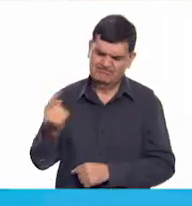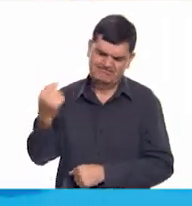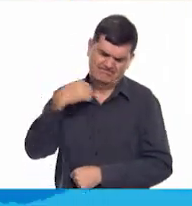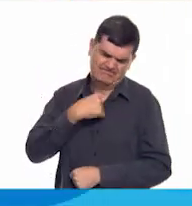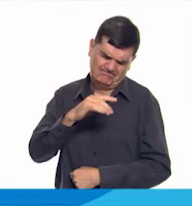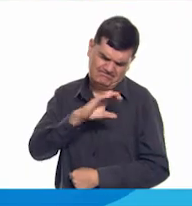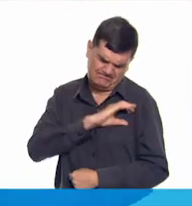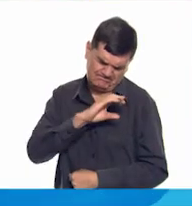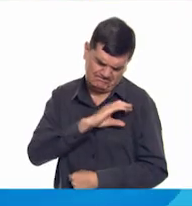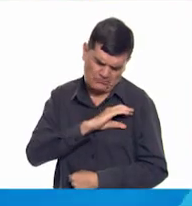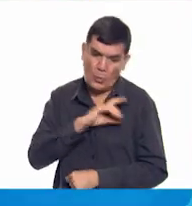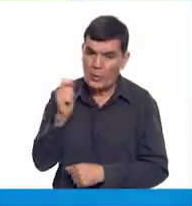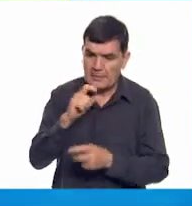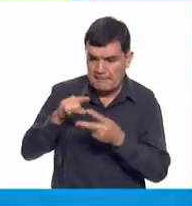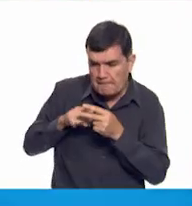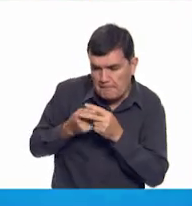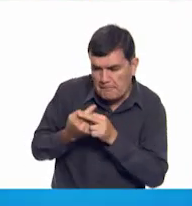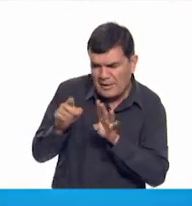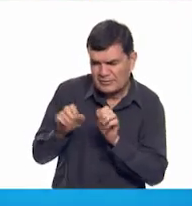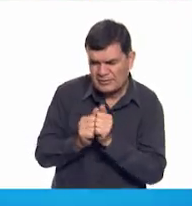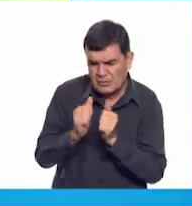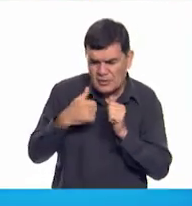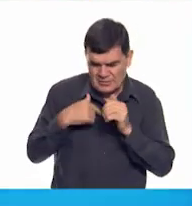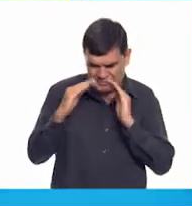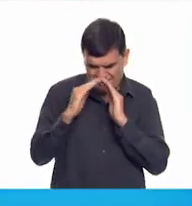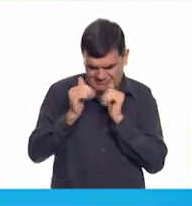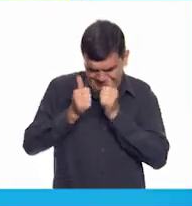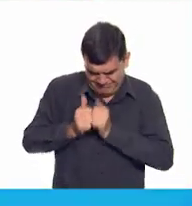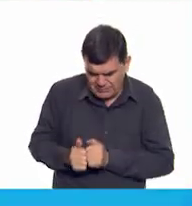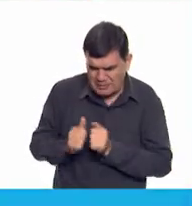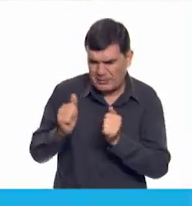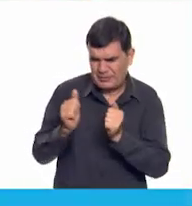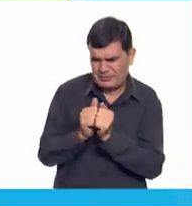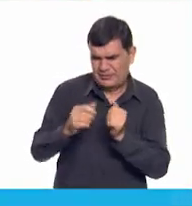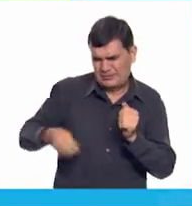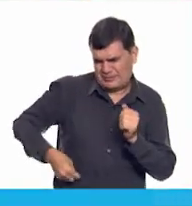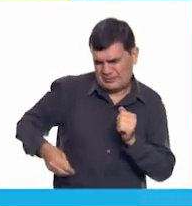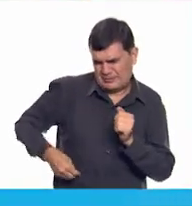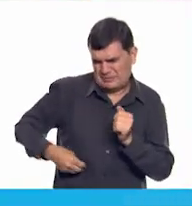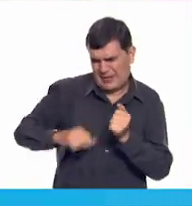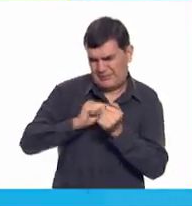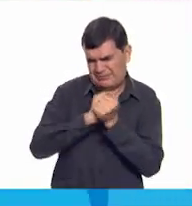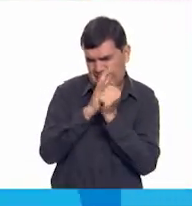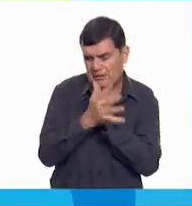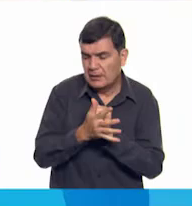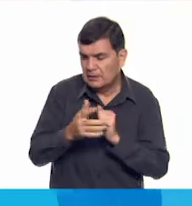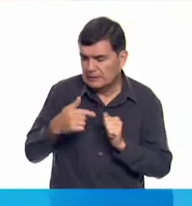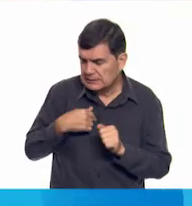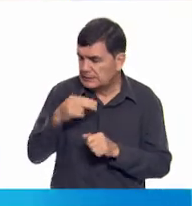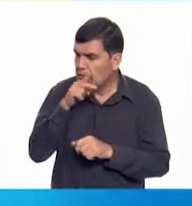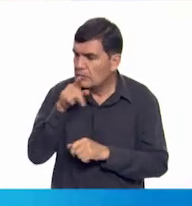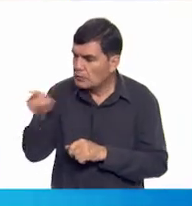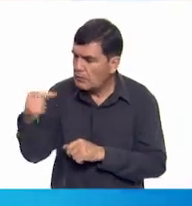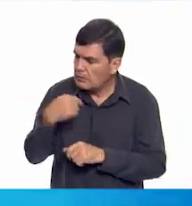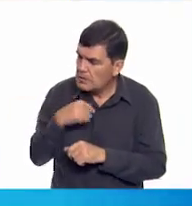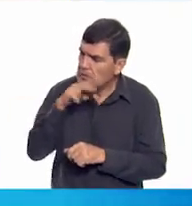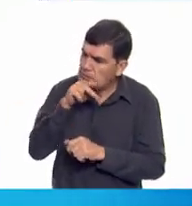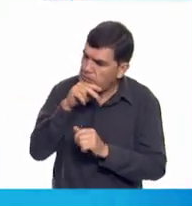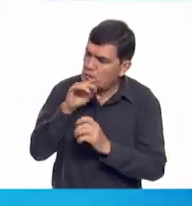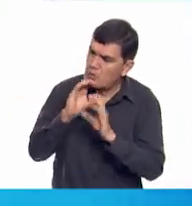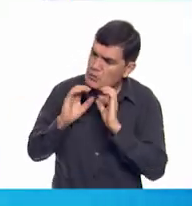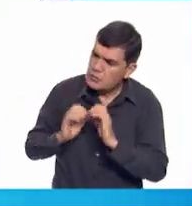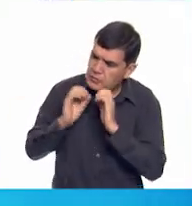Porque desde que empezó el resguardo por el COVID, te has preocupado por nuestra salud.